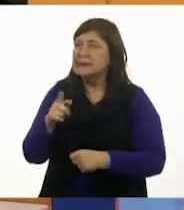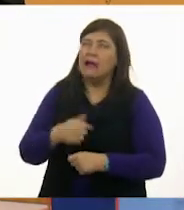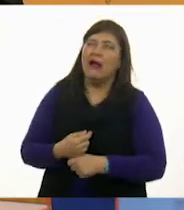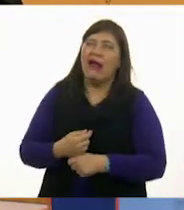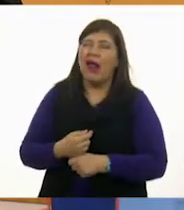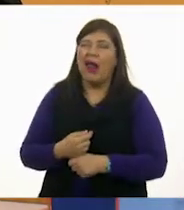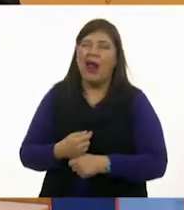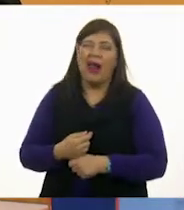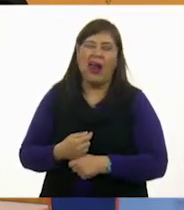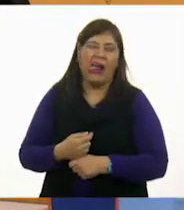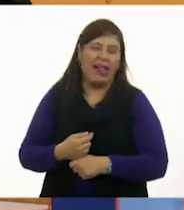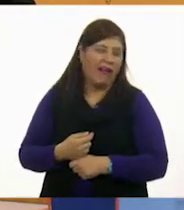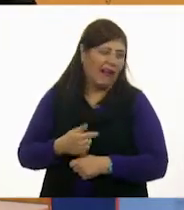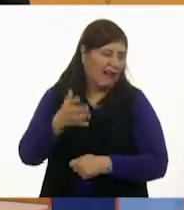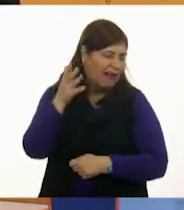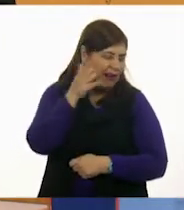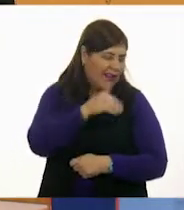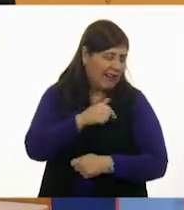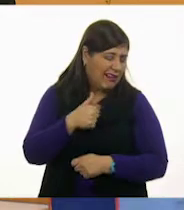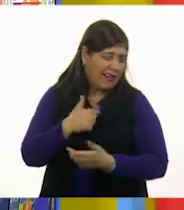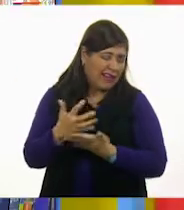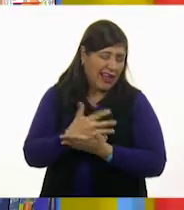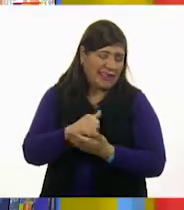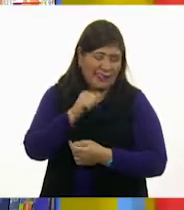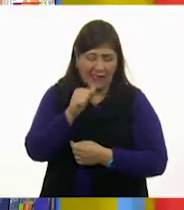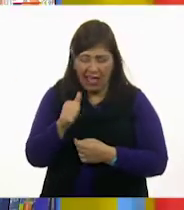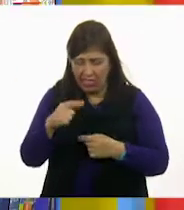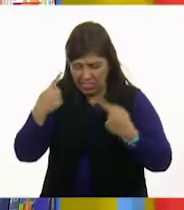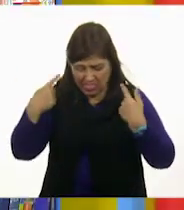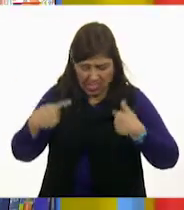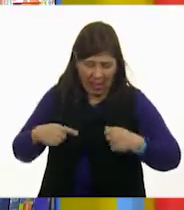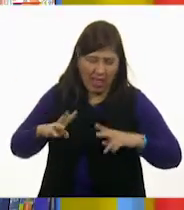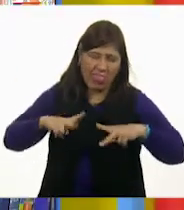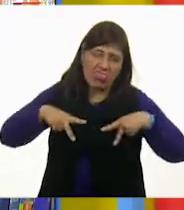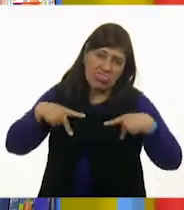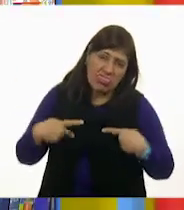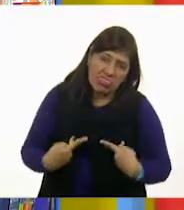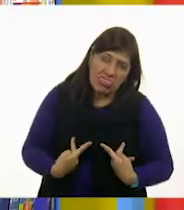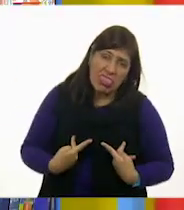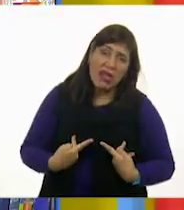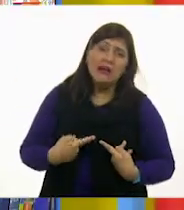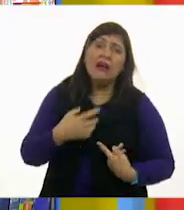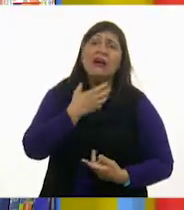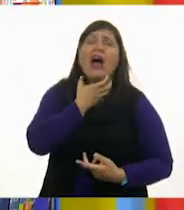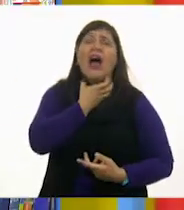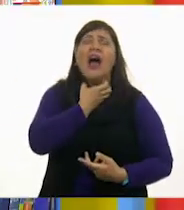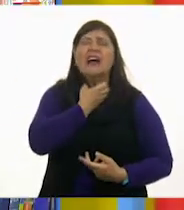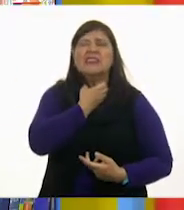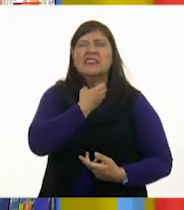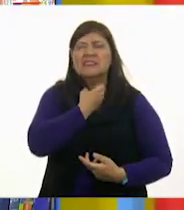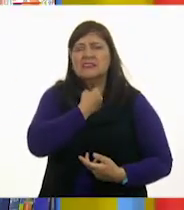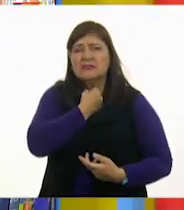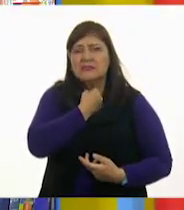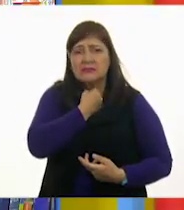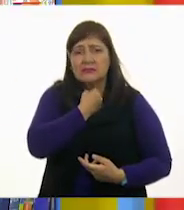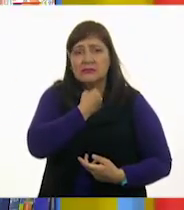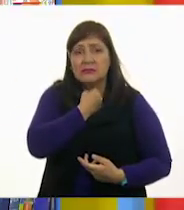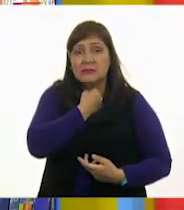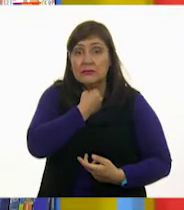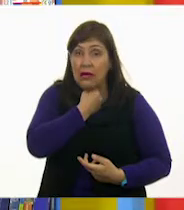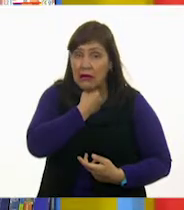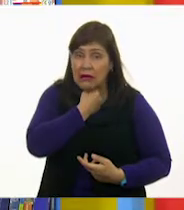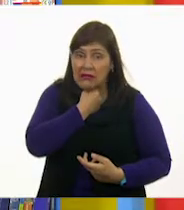de hacer nada. Tu cuerpo está flojo. Sientes un nudo en la garganta. Y